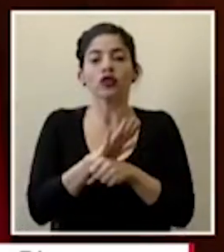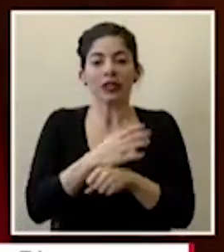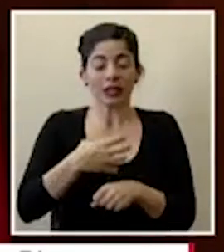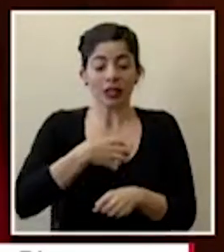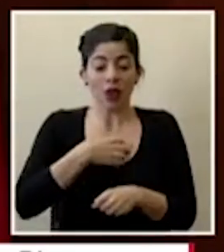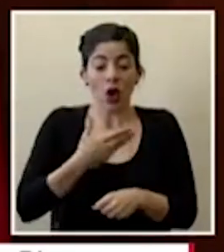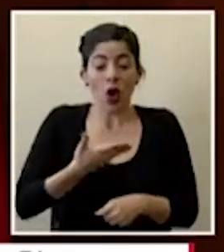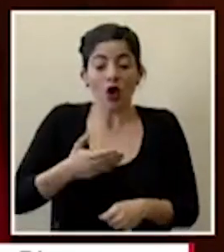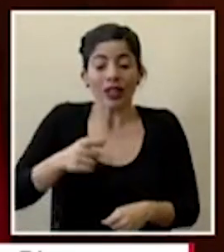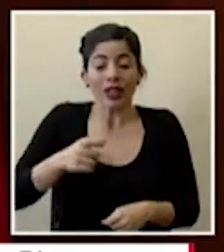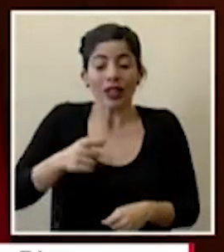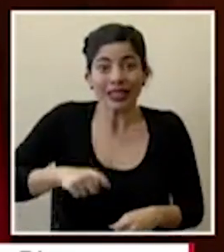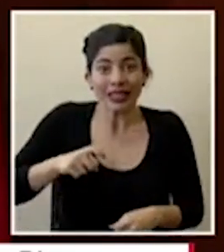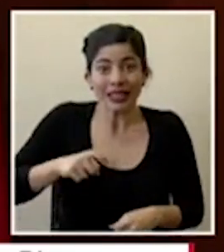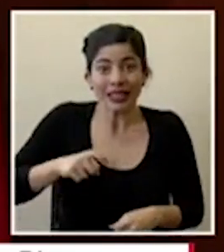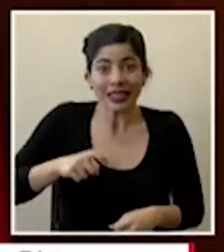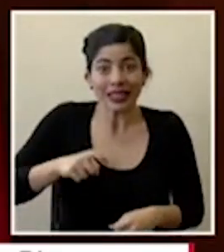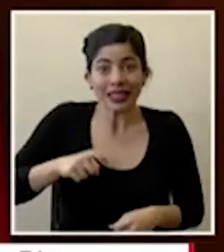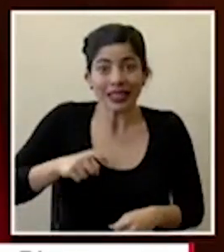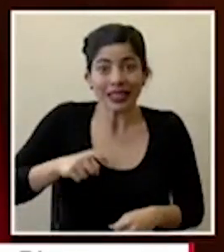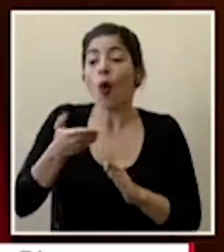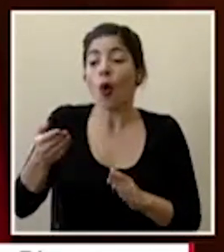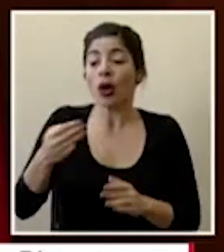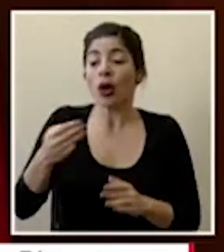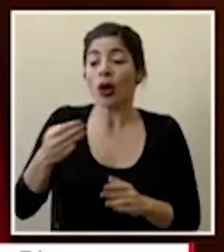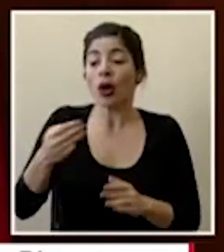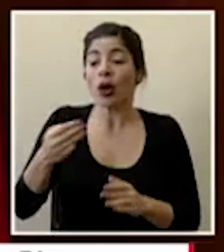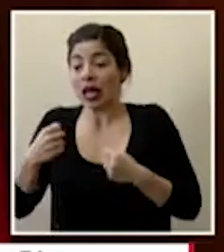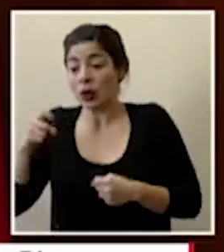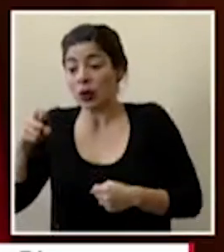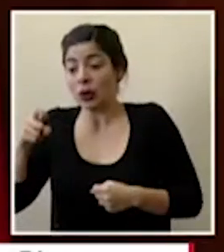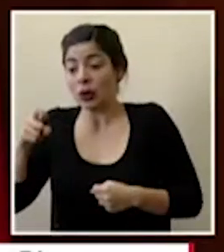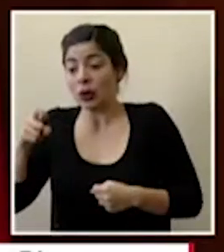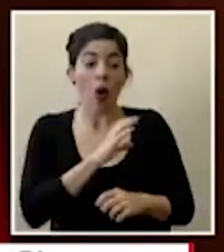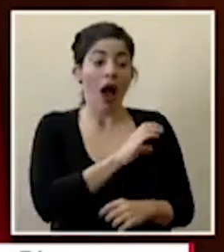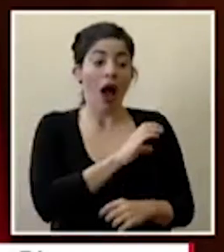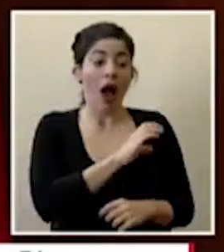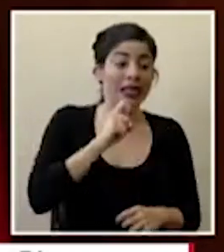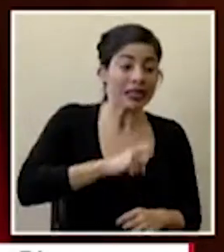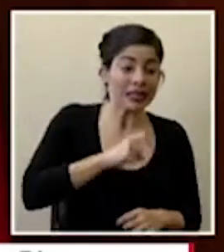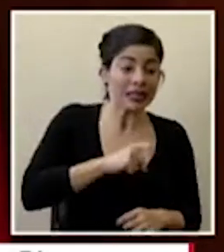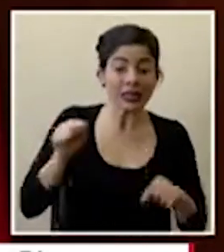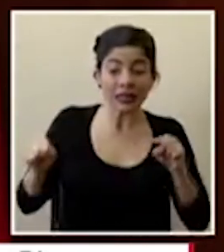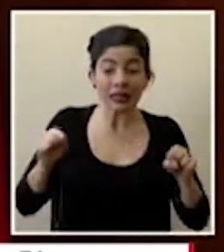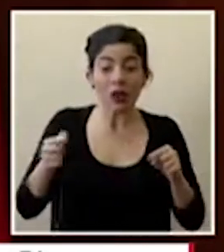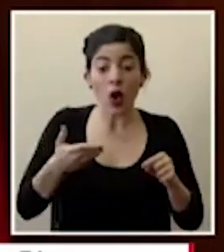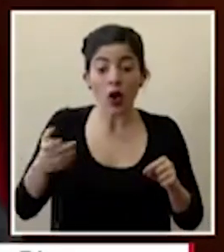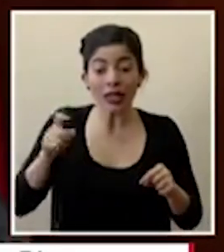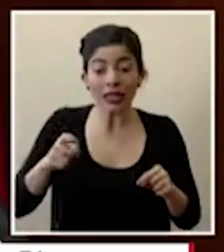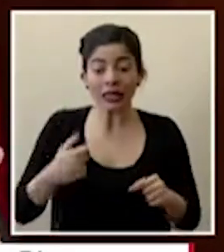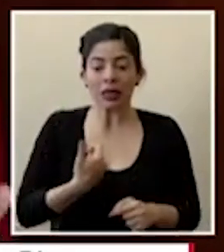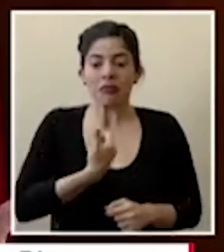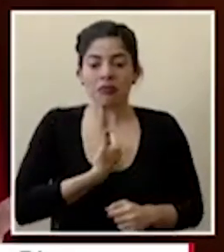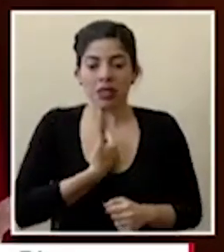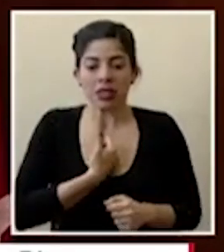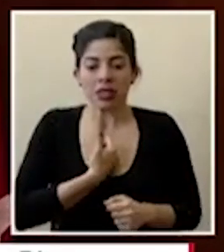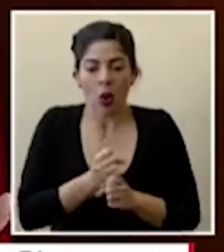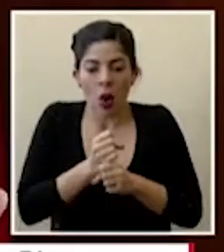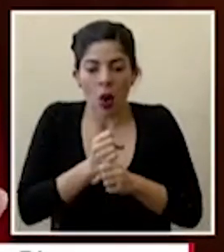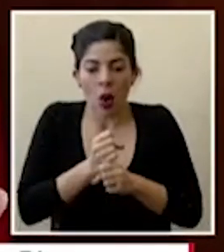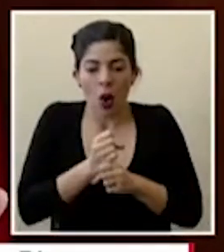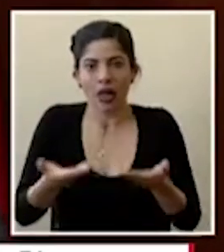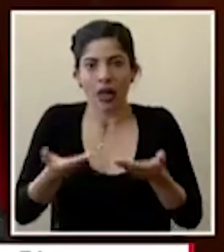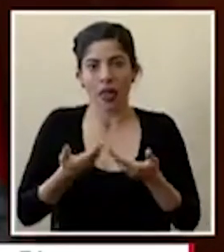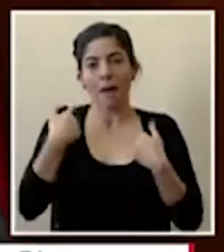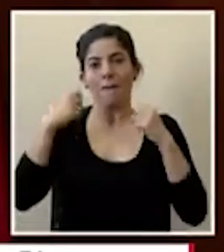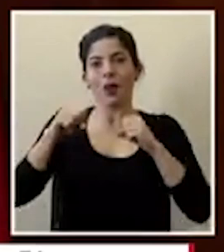de aquellos elementos que tanto el ministerio de salud como la casa costarricense del seguro social requieran para poder atender esta pandemia